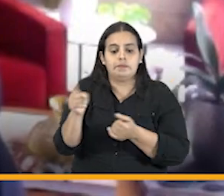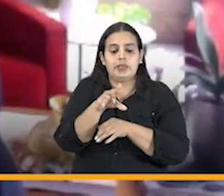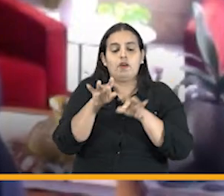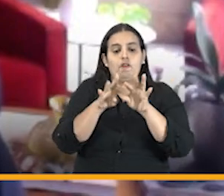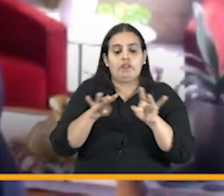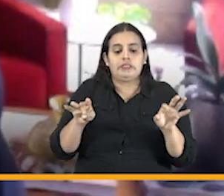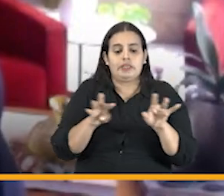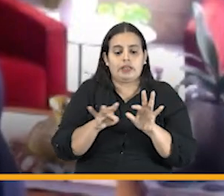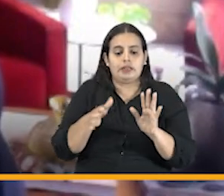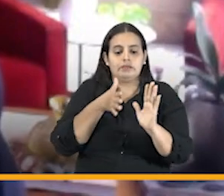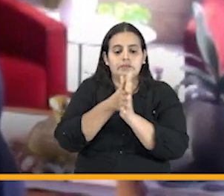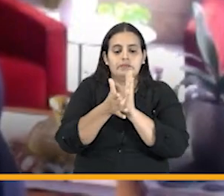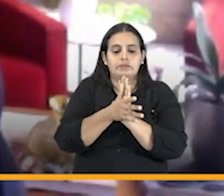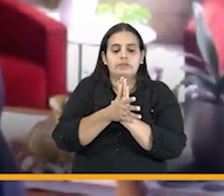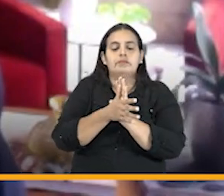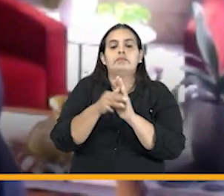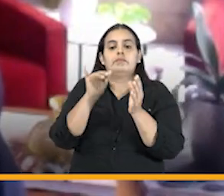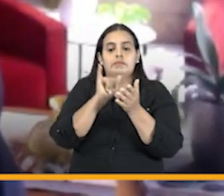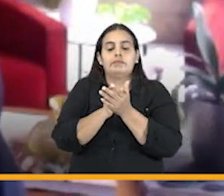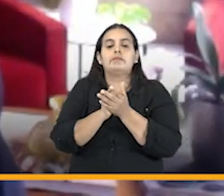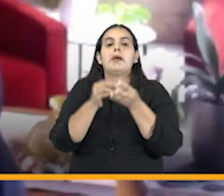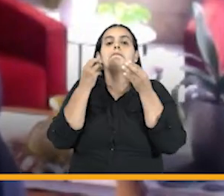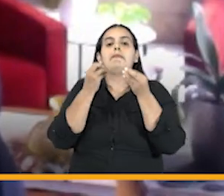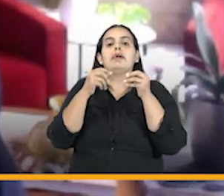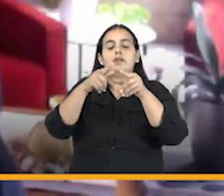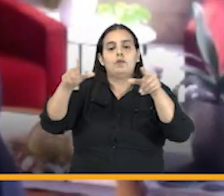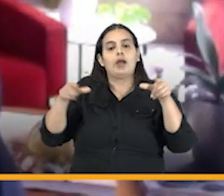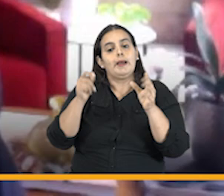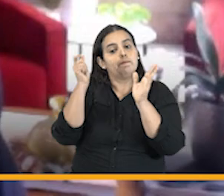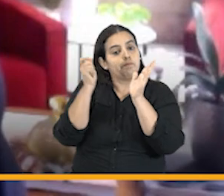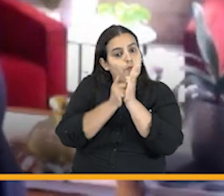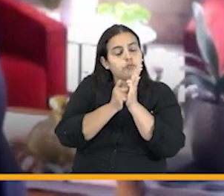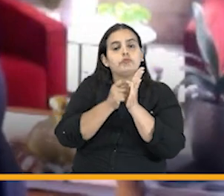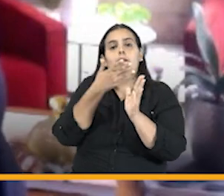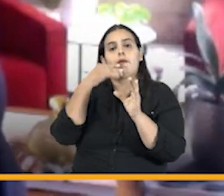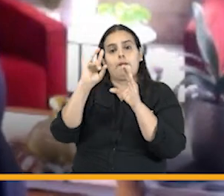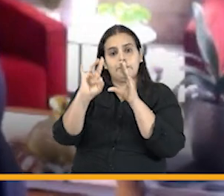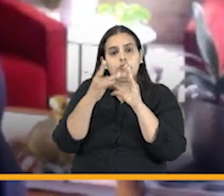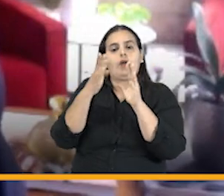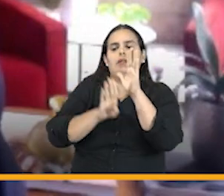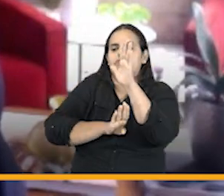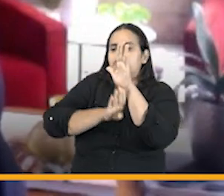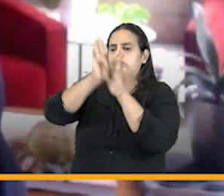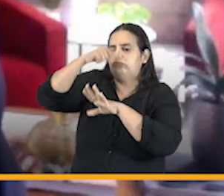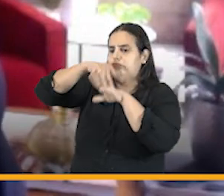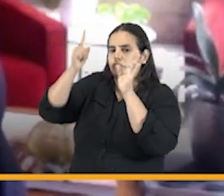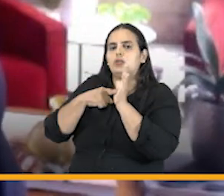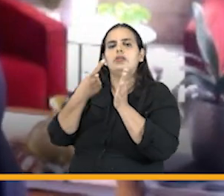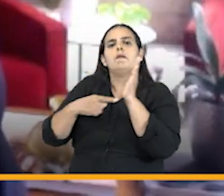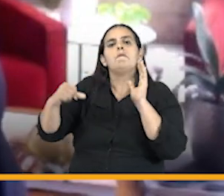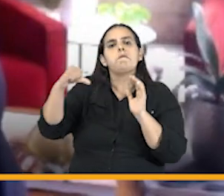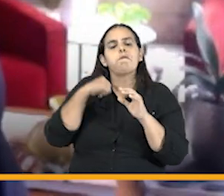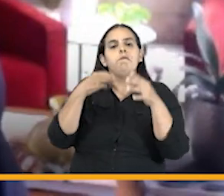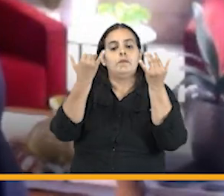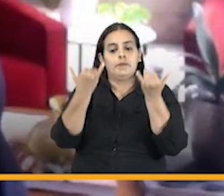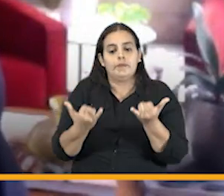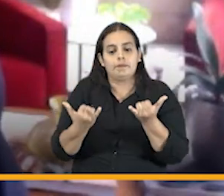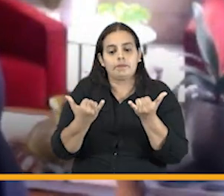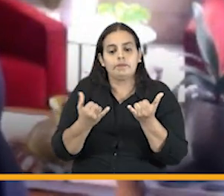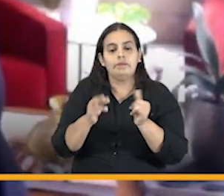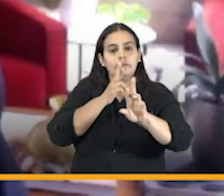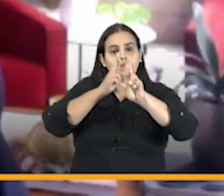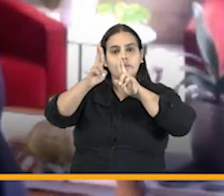oficina de Legal Tech sea un punto fundamental de los avances que tendremos y los